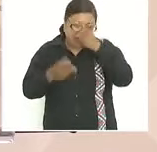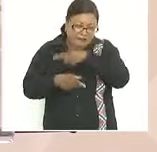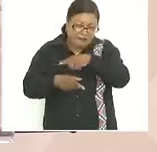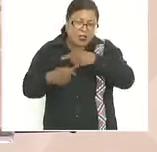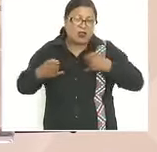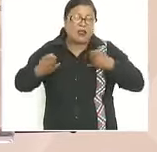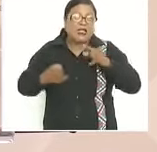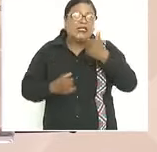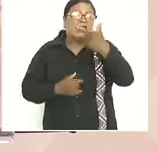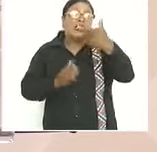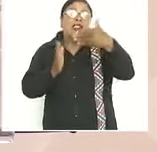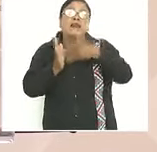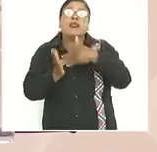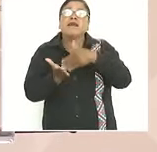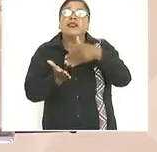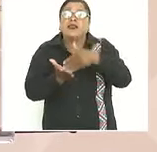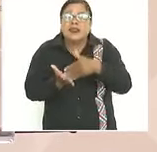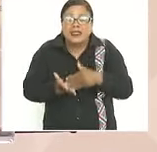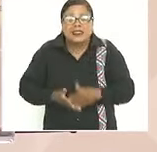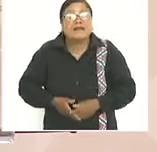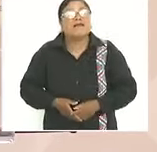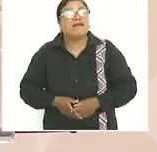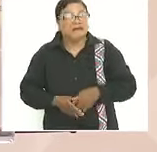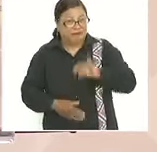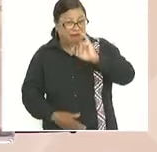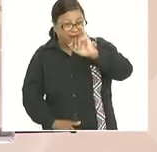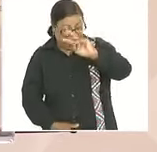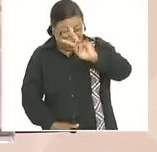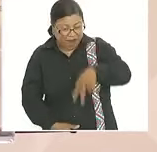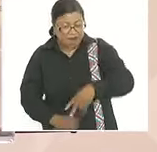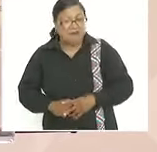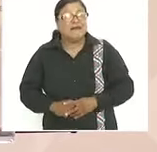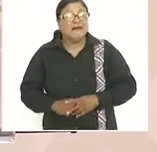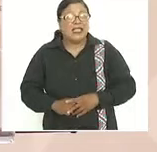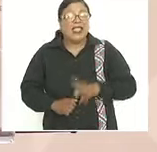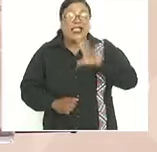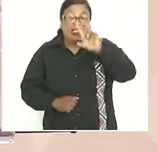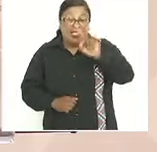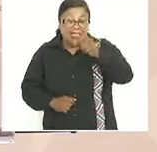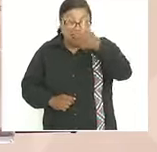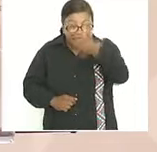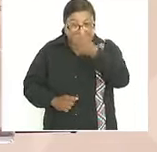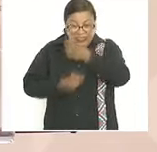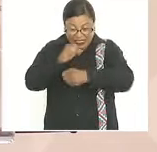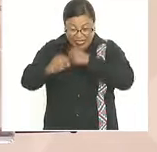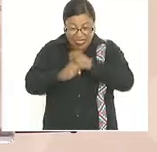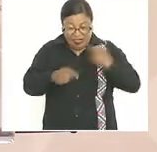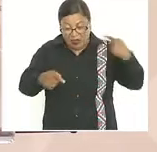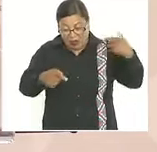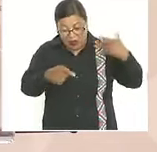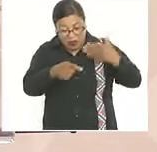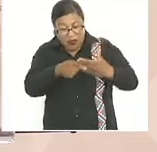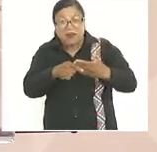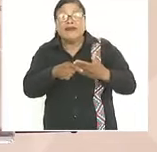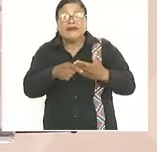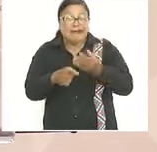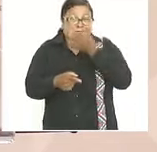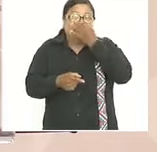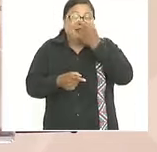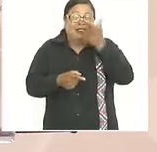7 mil millones en 36 años y